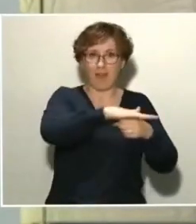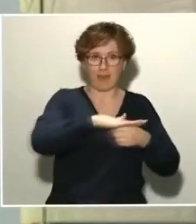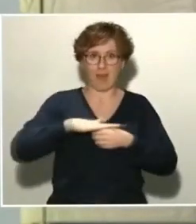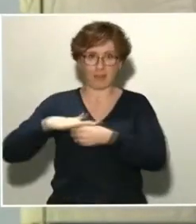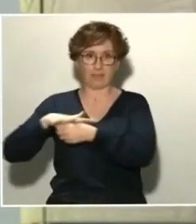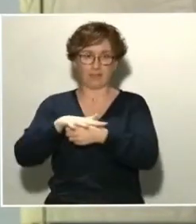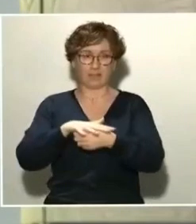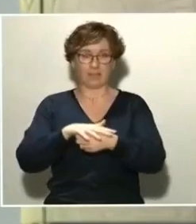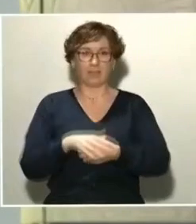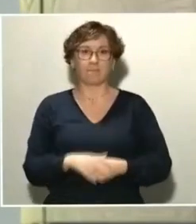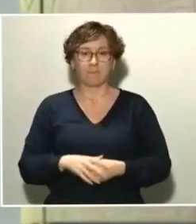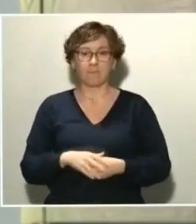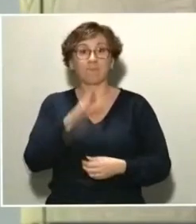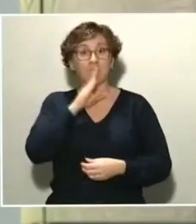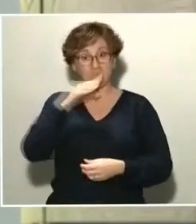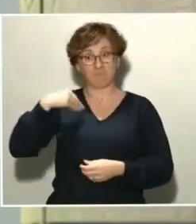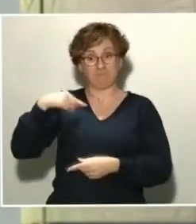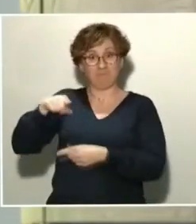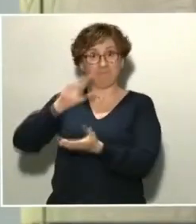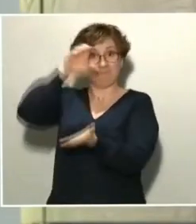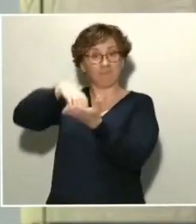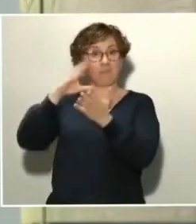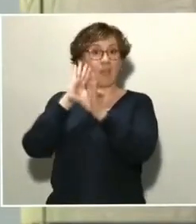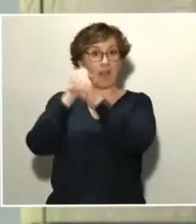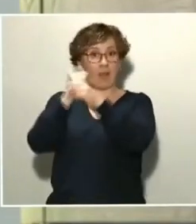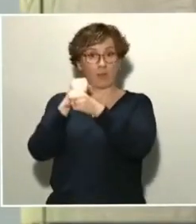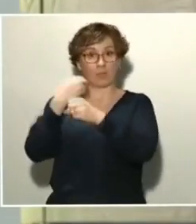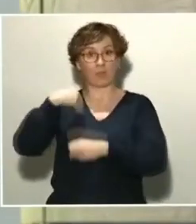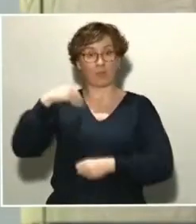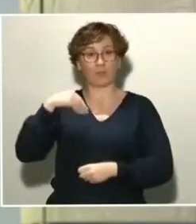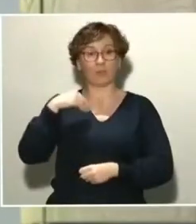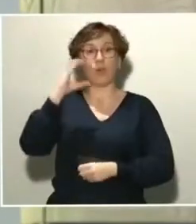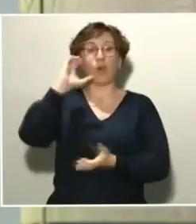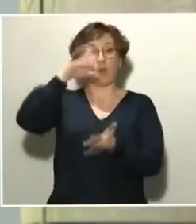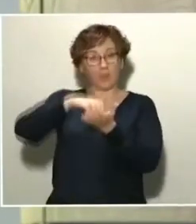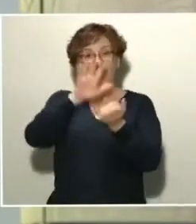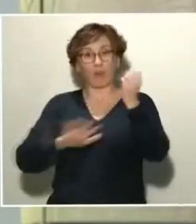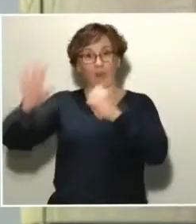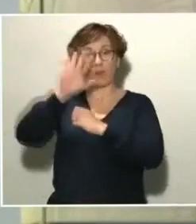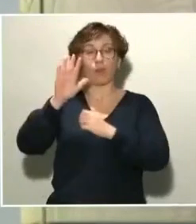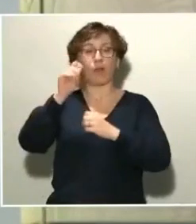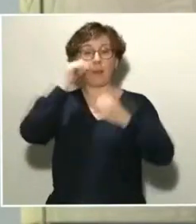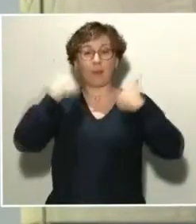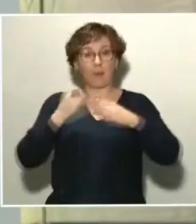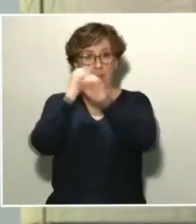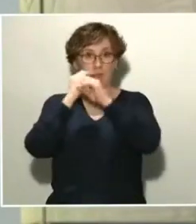laboratorio que hemos dicho del Centro Nacional de Biotecnología ya está trabajando a nivel europeo